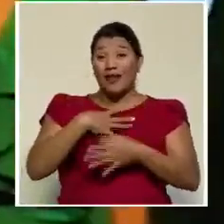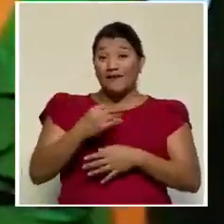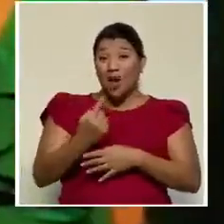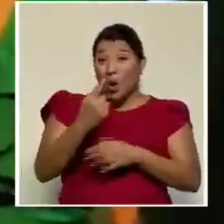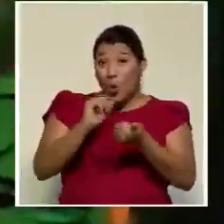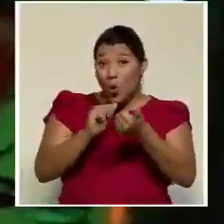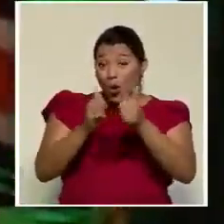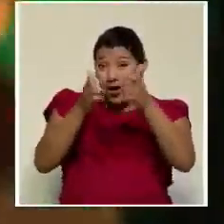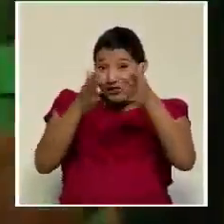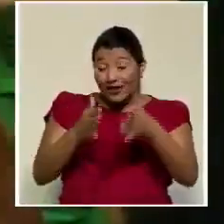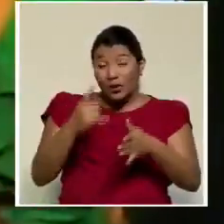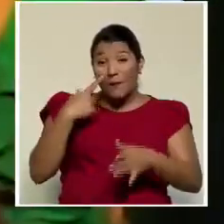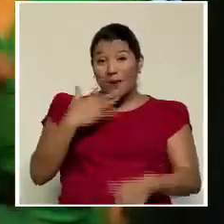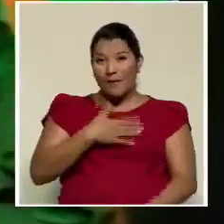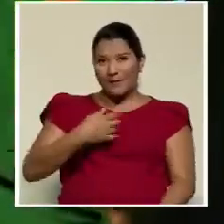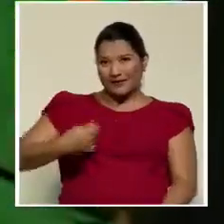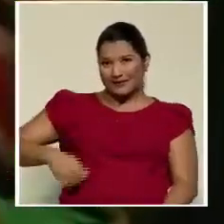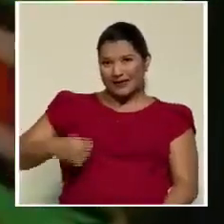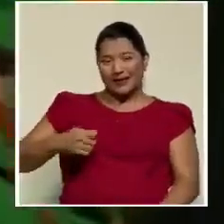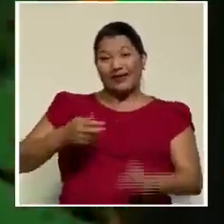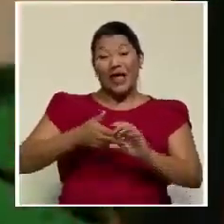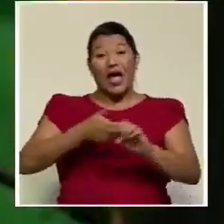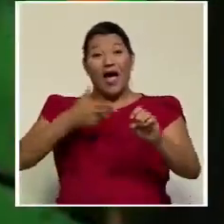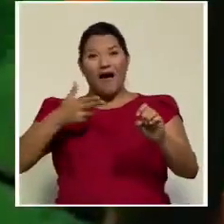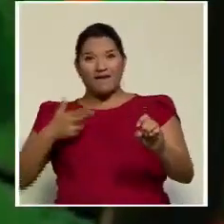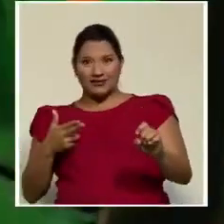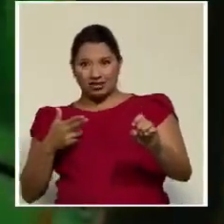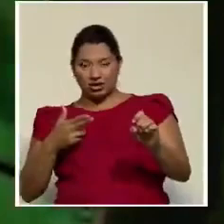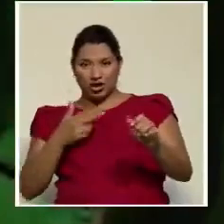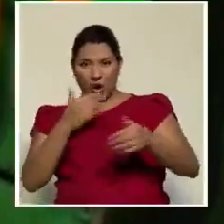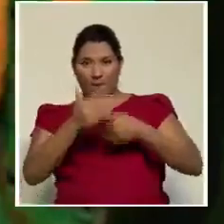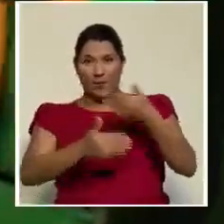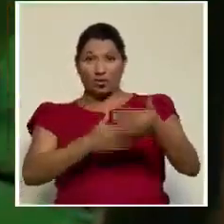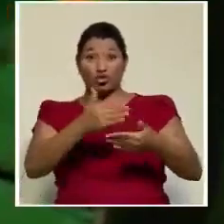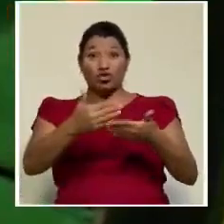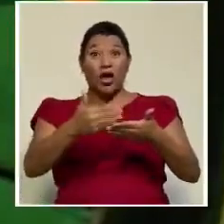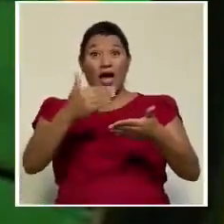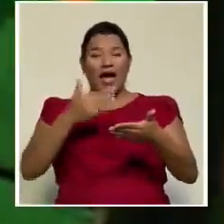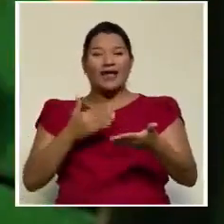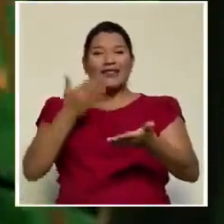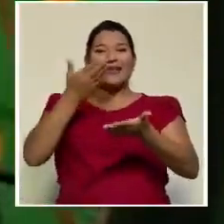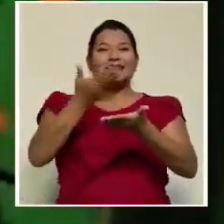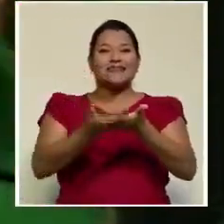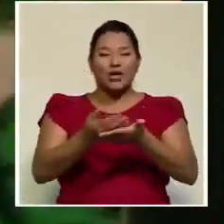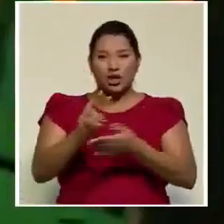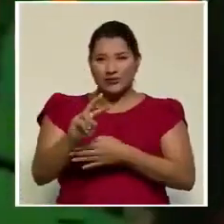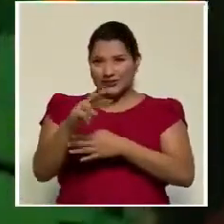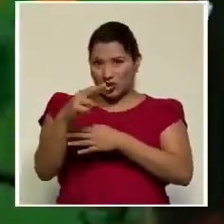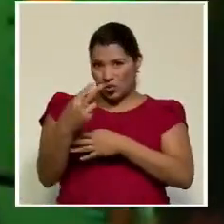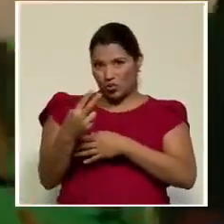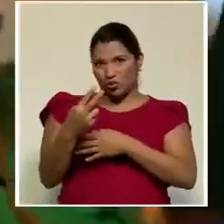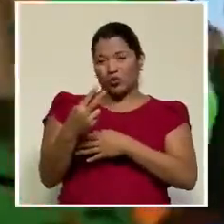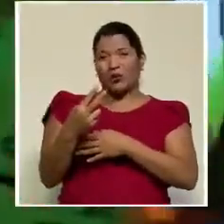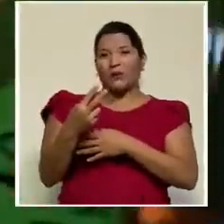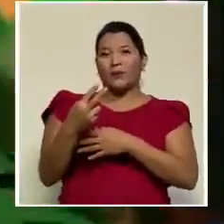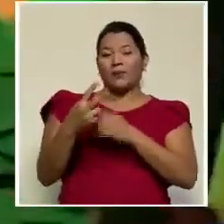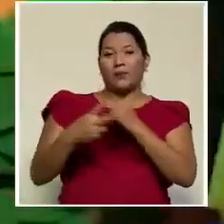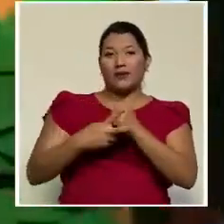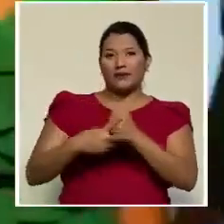candidato suyo a la presidencia abandonó la pelea antes de llegar a la segunda ronda electoral.